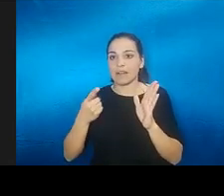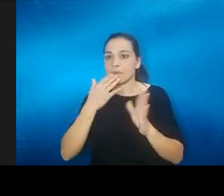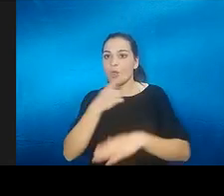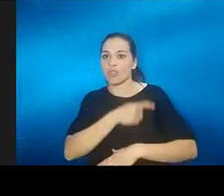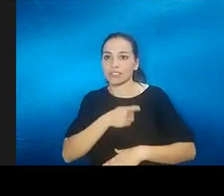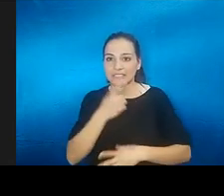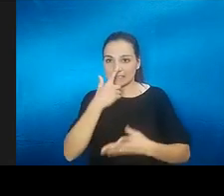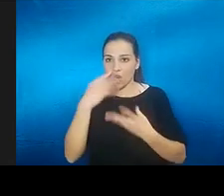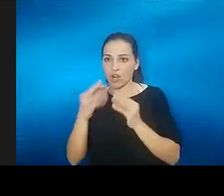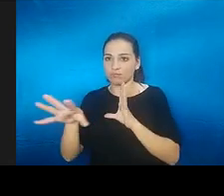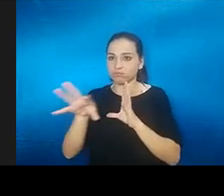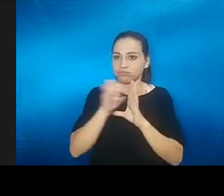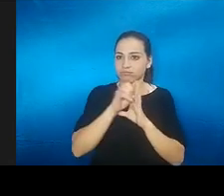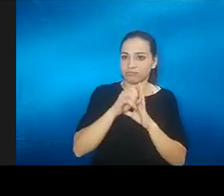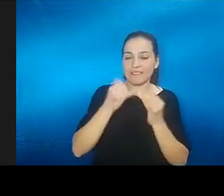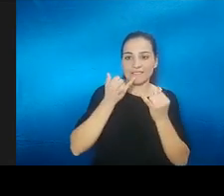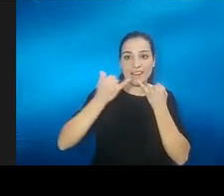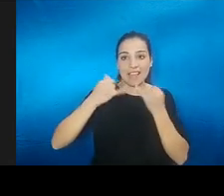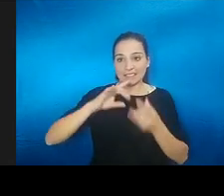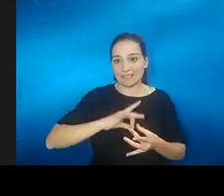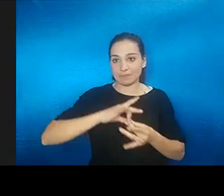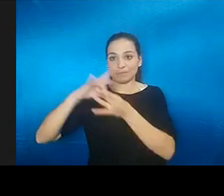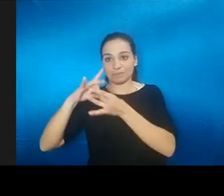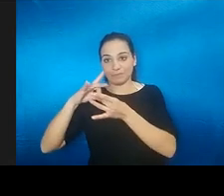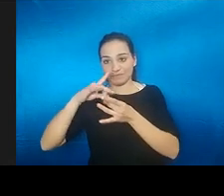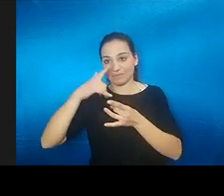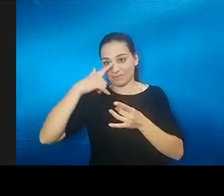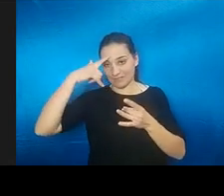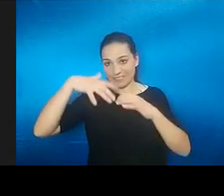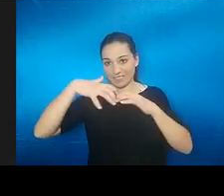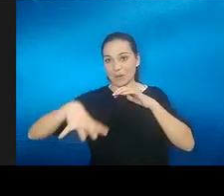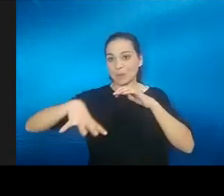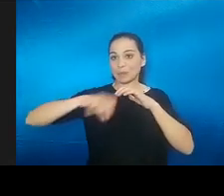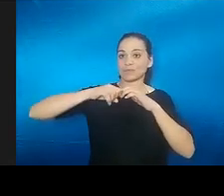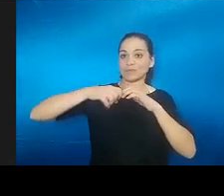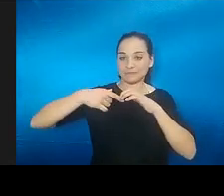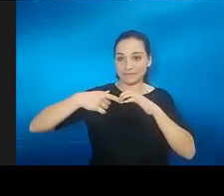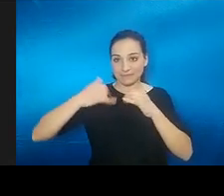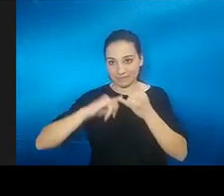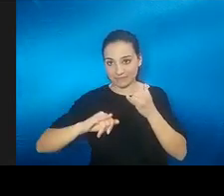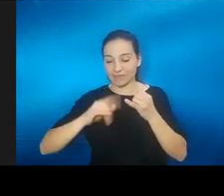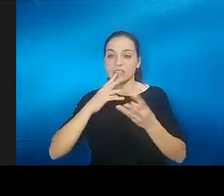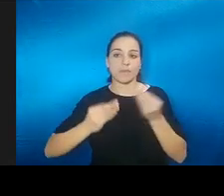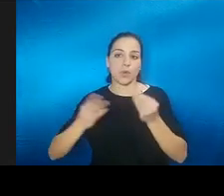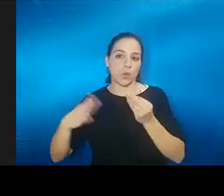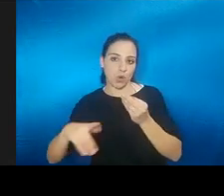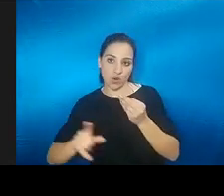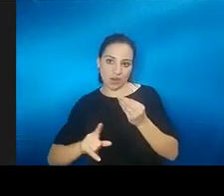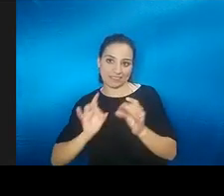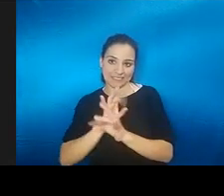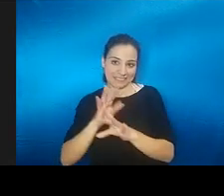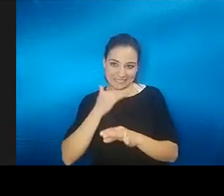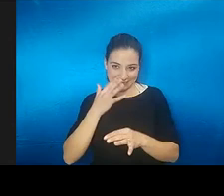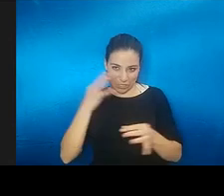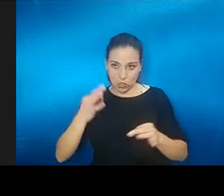y se transforme en una señal eléctrica directamente a una percepción del cerebro ahí no va a haber receptores químicos de por medio casi seguro